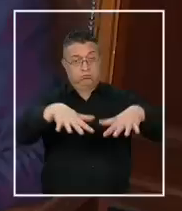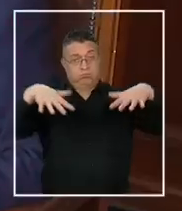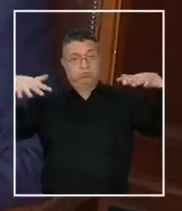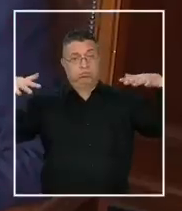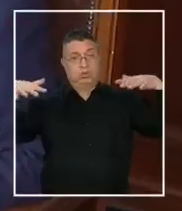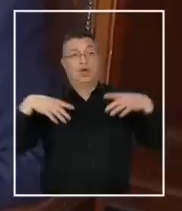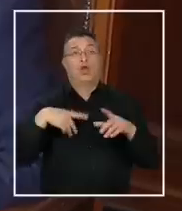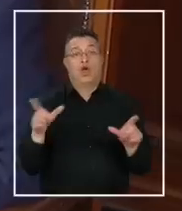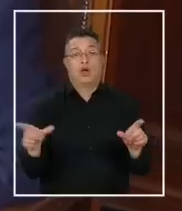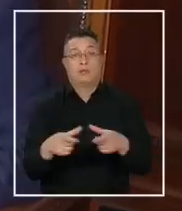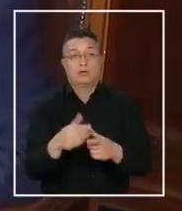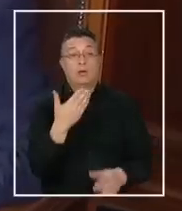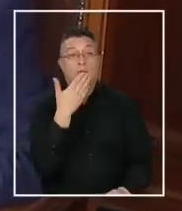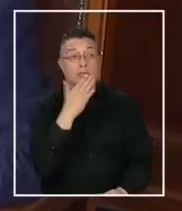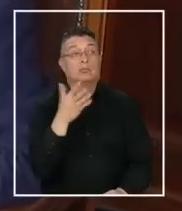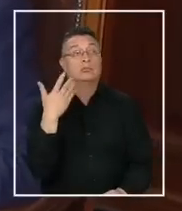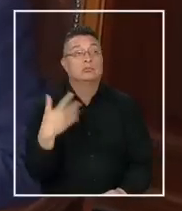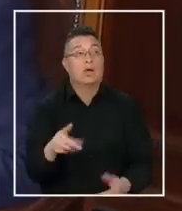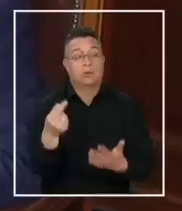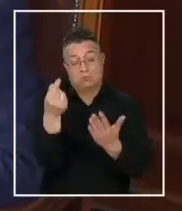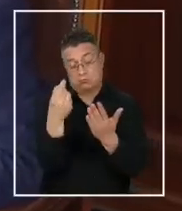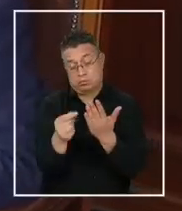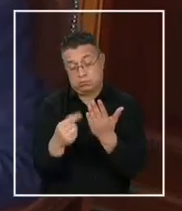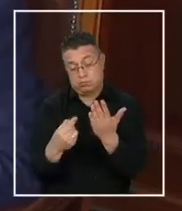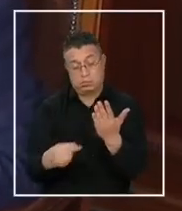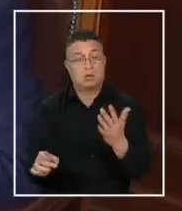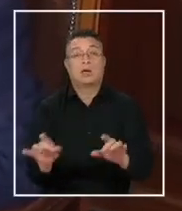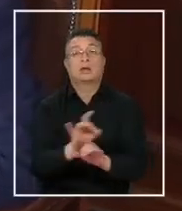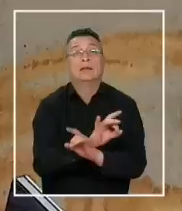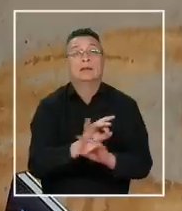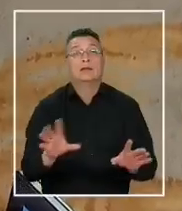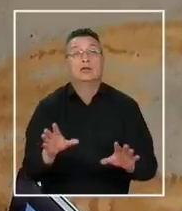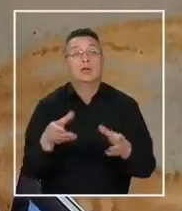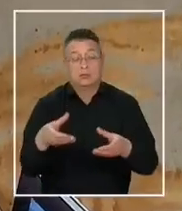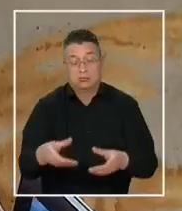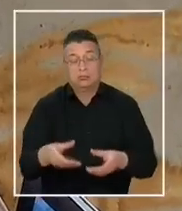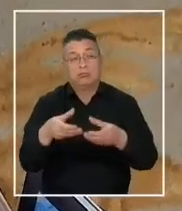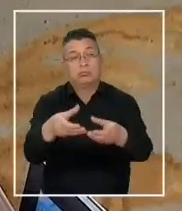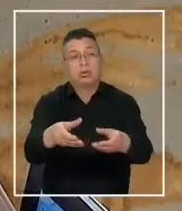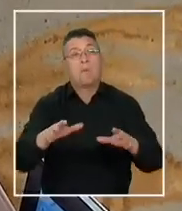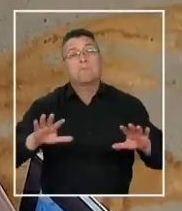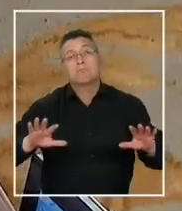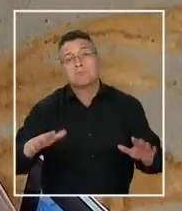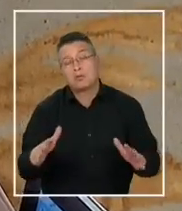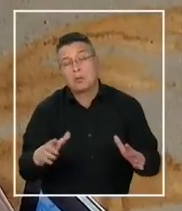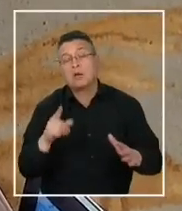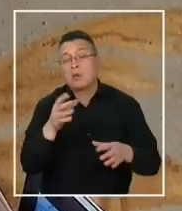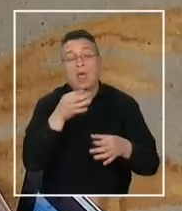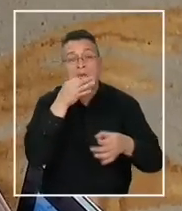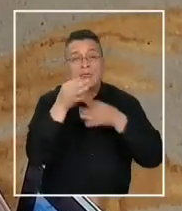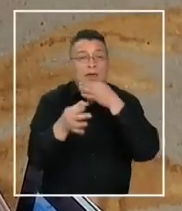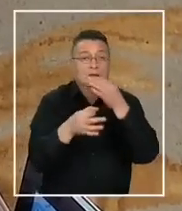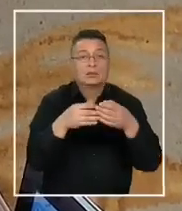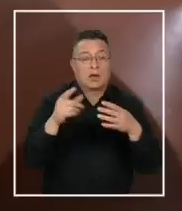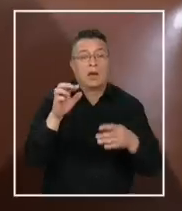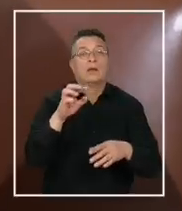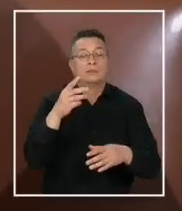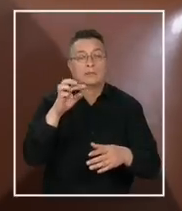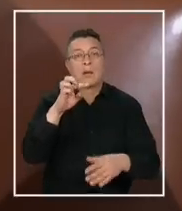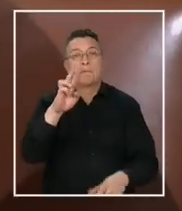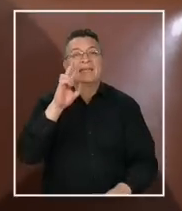la comisión experta logró llegar a este resultado. Es un texto más o menos que, bueno, habla, por supuesto, de los principios